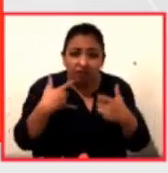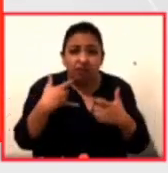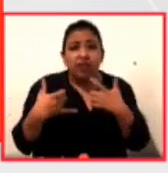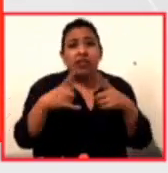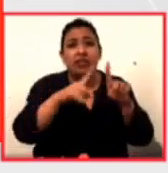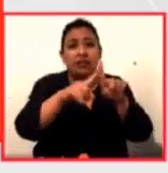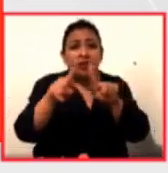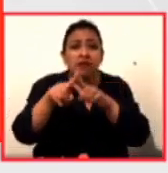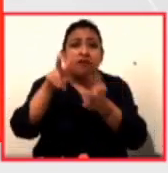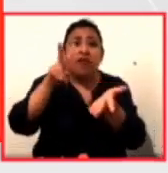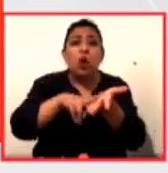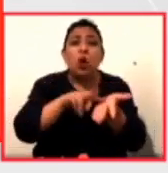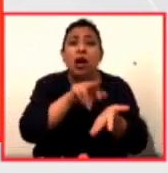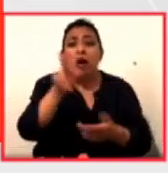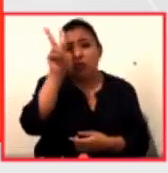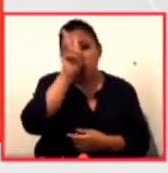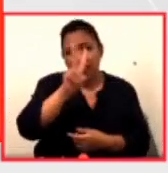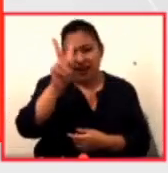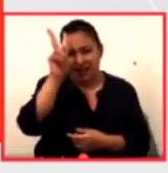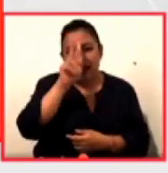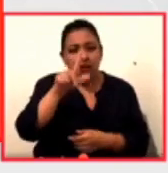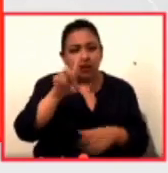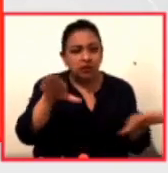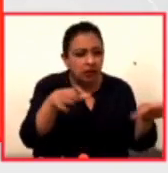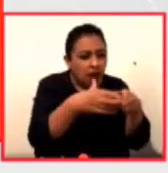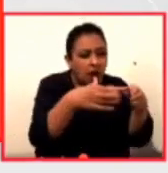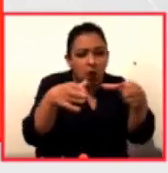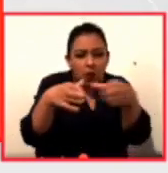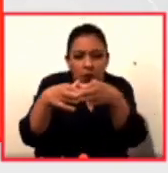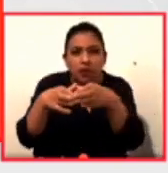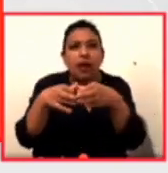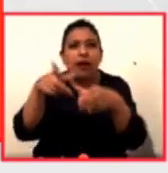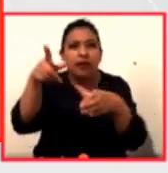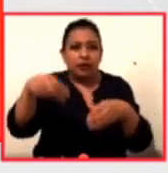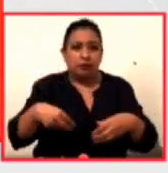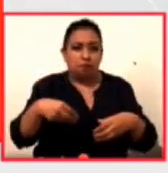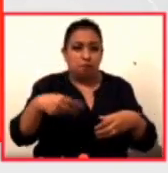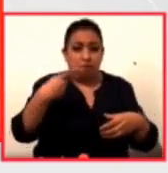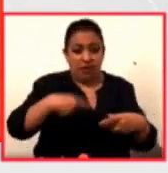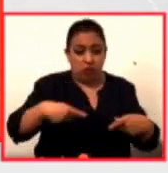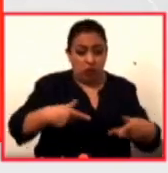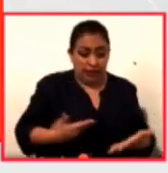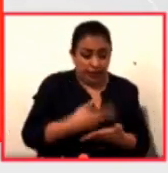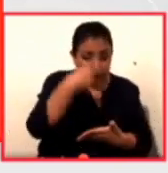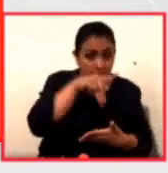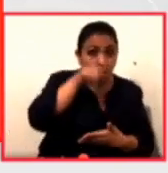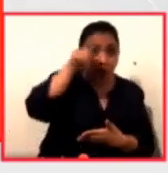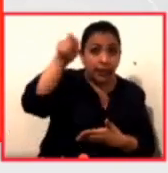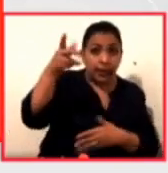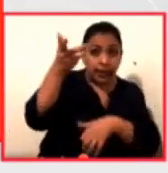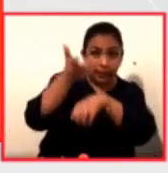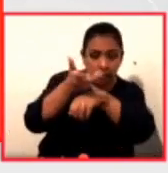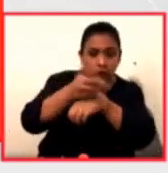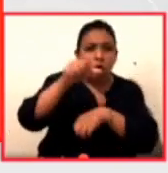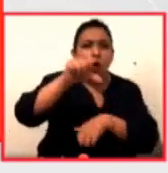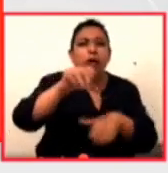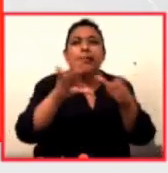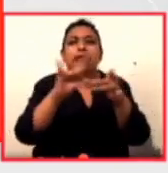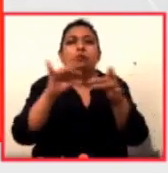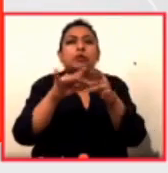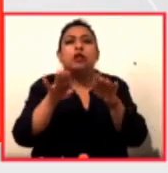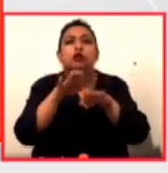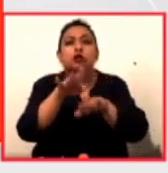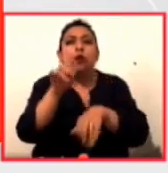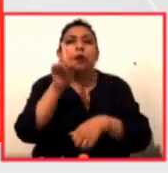valor de la tolerancia entre nuestras comunidades de mexicanos en Estados Unidos. Hoy les quiero contar el caso de la poeta,